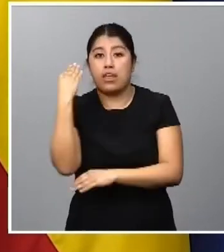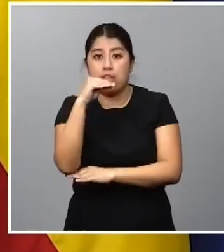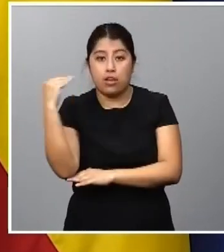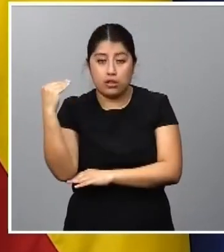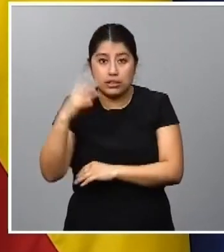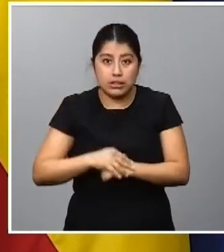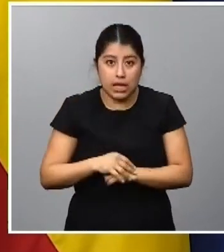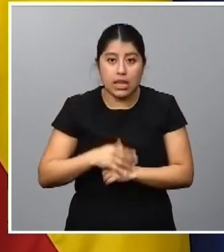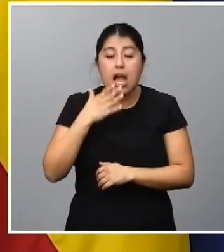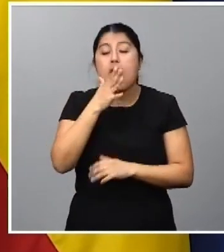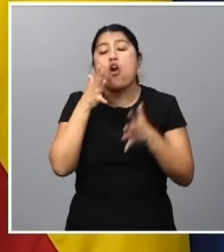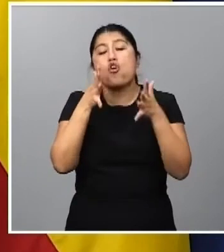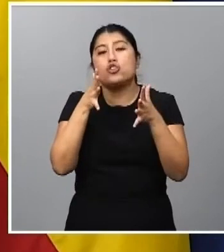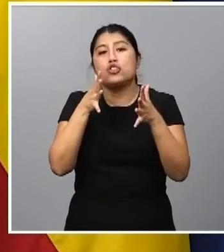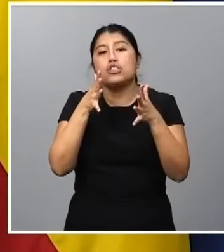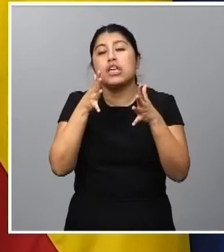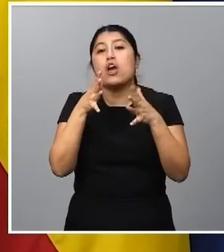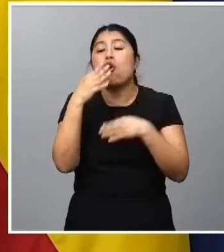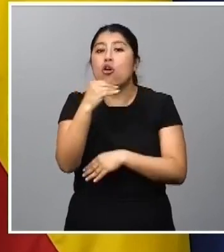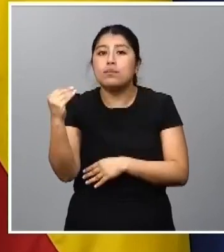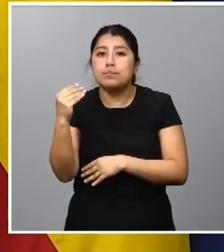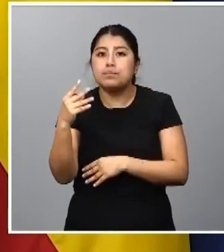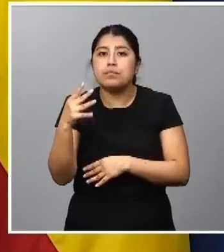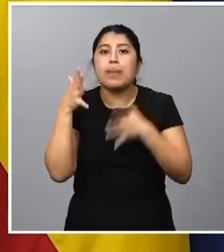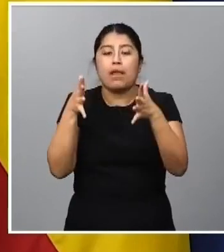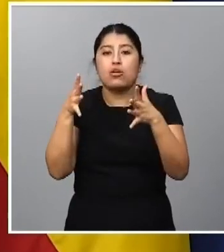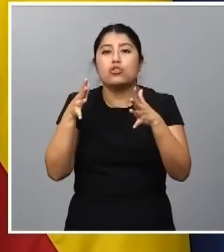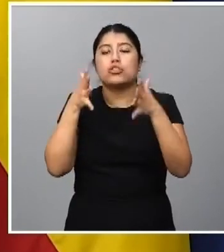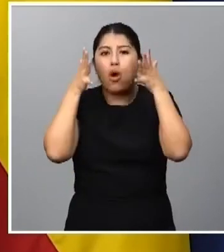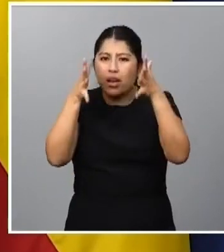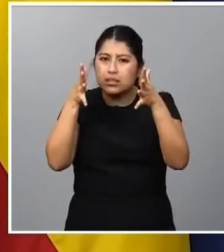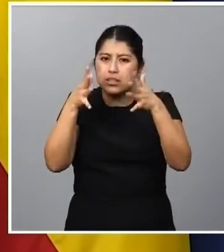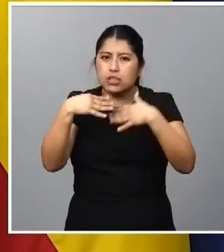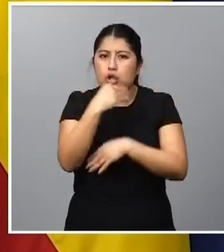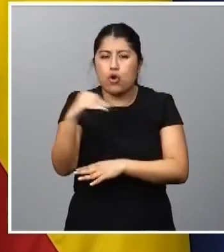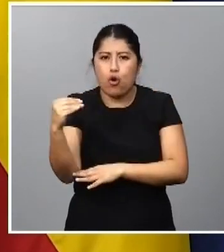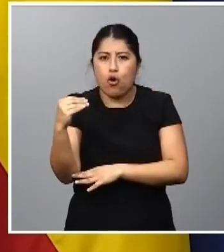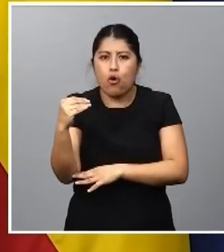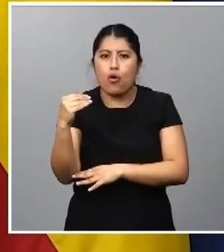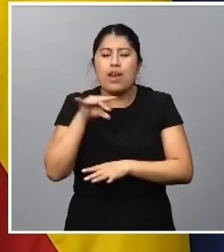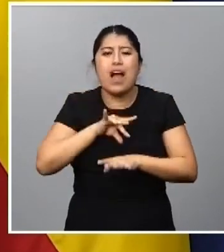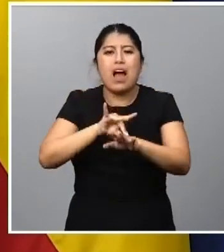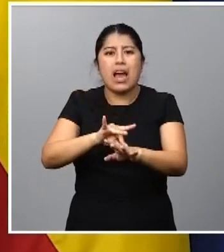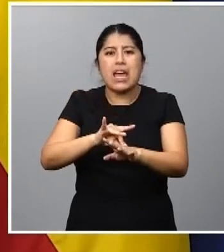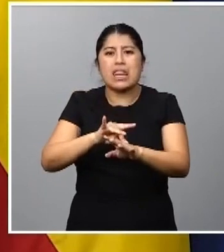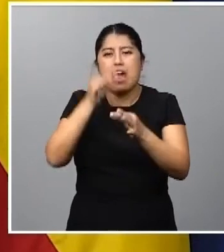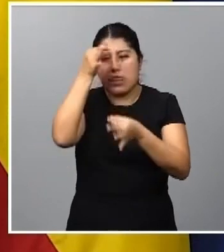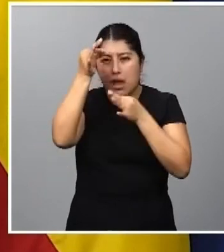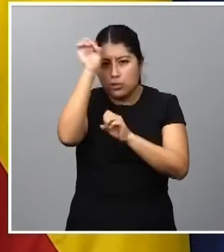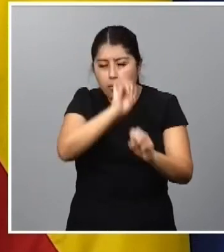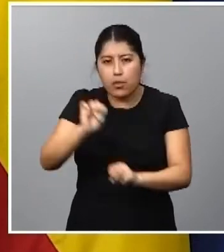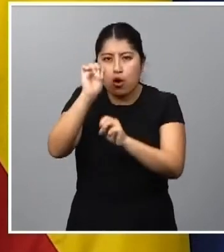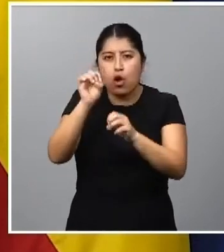el Consejo de la Juventud de España, el Consejo Asesor Digital Joven, la Agencia Española de Protección de Datos, el